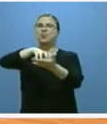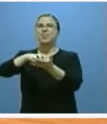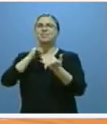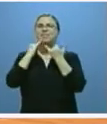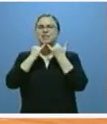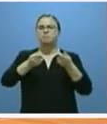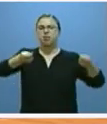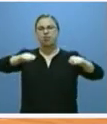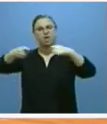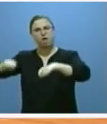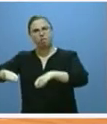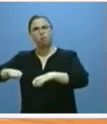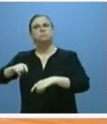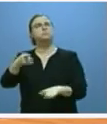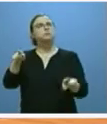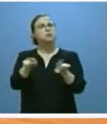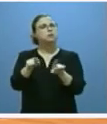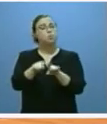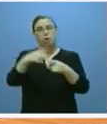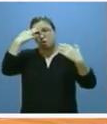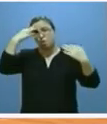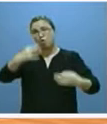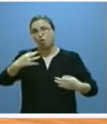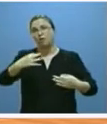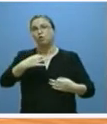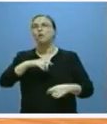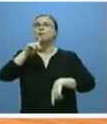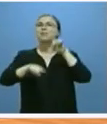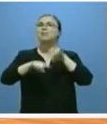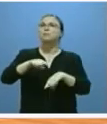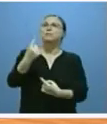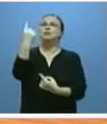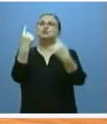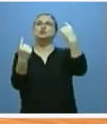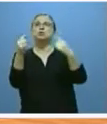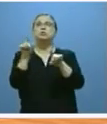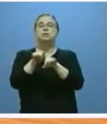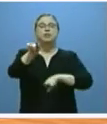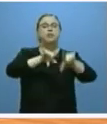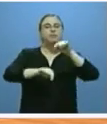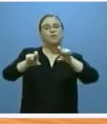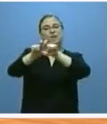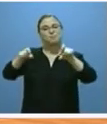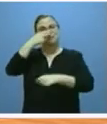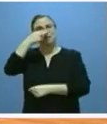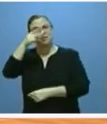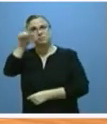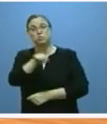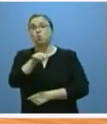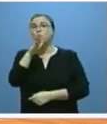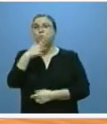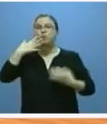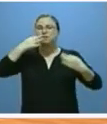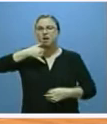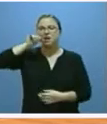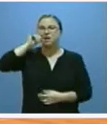sean cerradas. Algo que es de toda lógica no puede depender únicamente de decisiones empresariales cuando lo que se pone